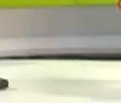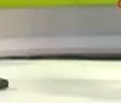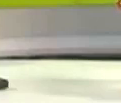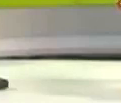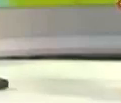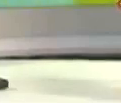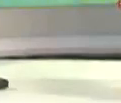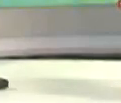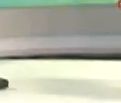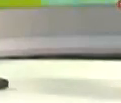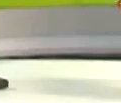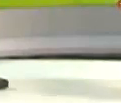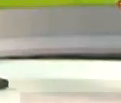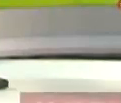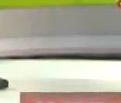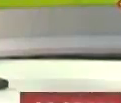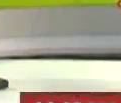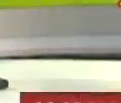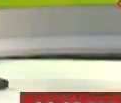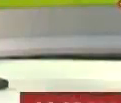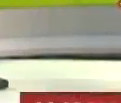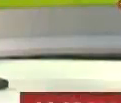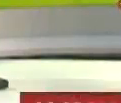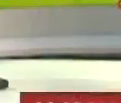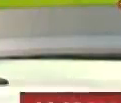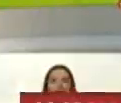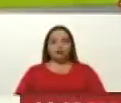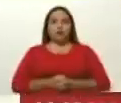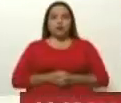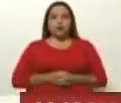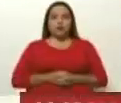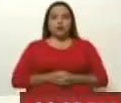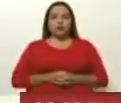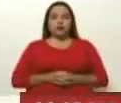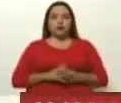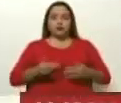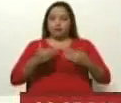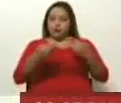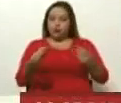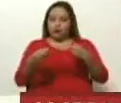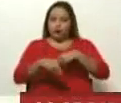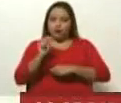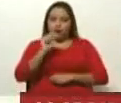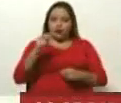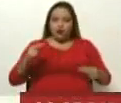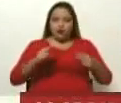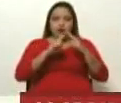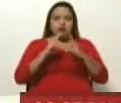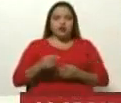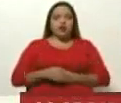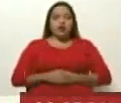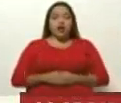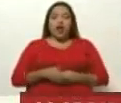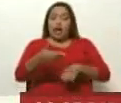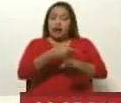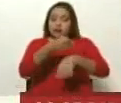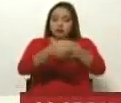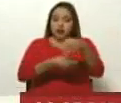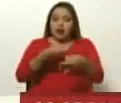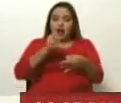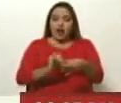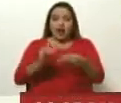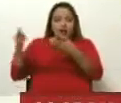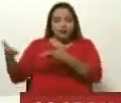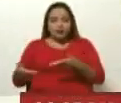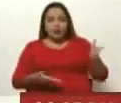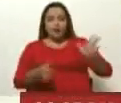Avanzamos con más de Punto de Encuentro, como lo decía antes y era la pausa, ya está con nosotros la doctora Ana Cristina Borracho. Bienvenida a Punto de Encuentro, por fin se nos dio